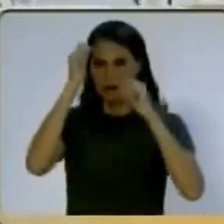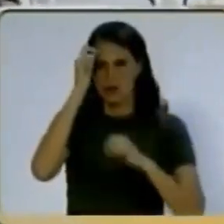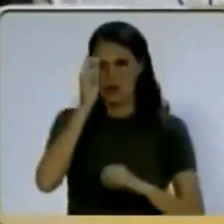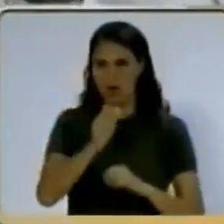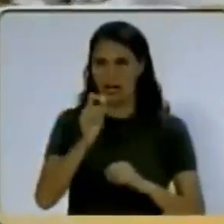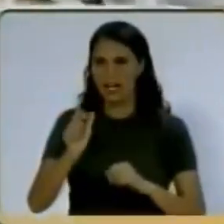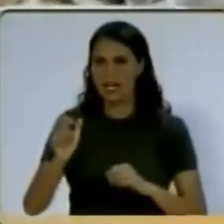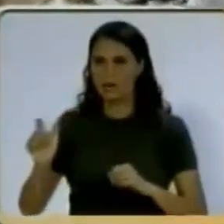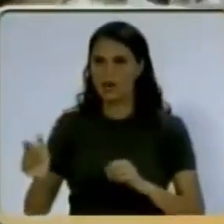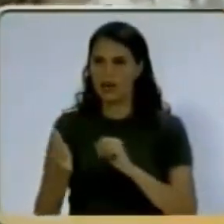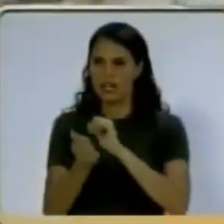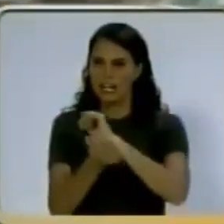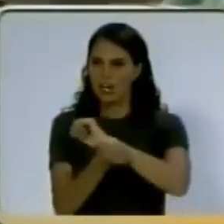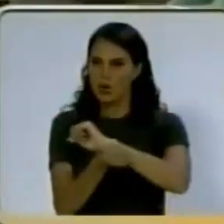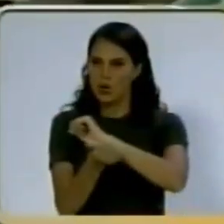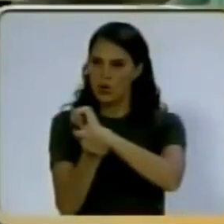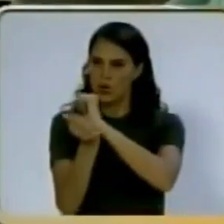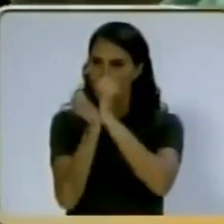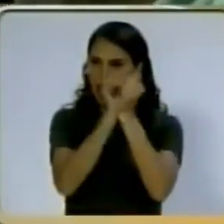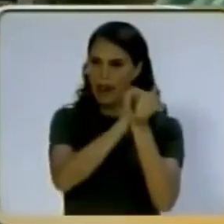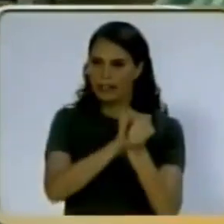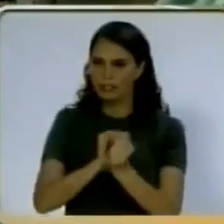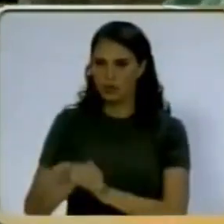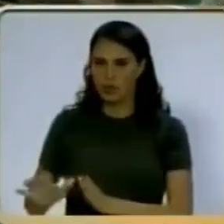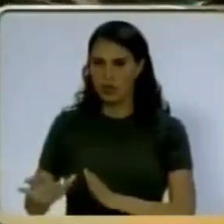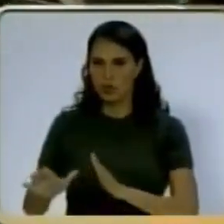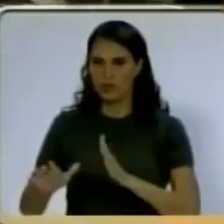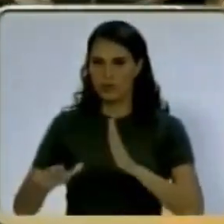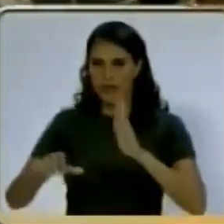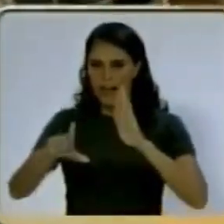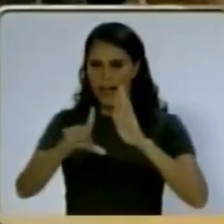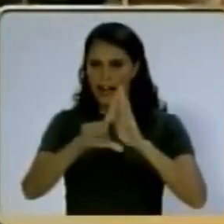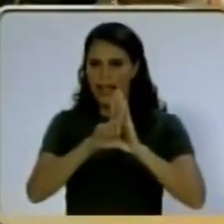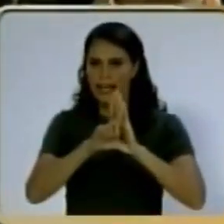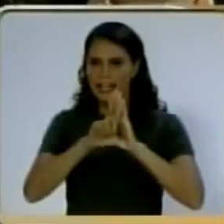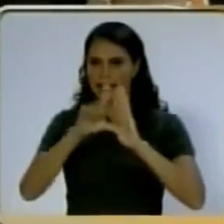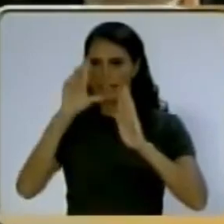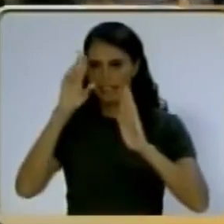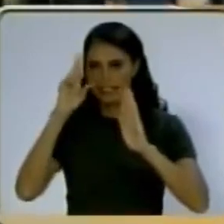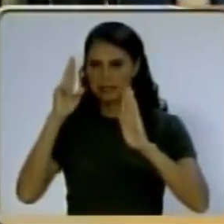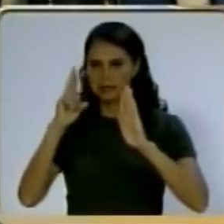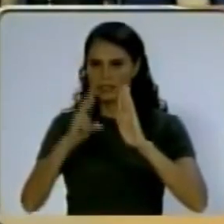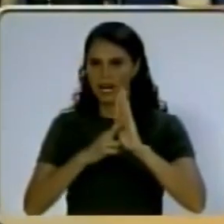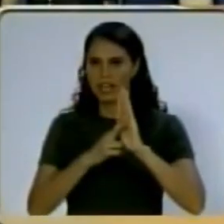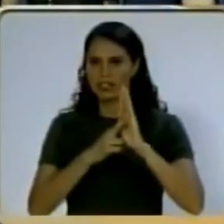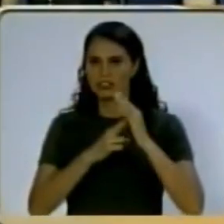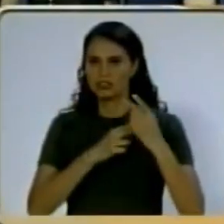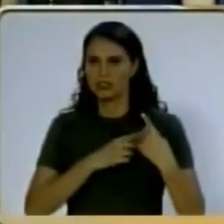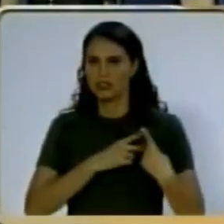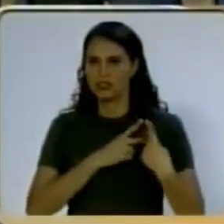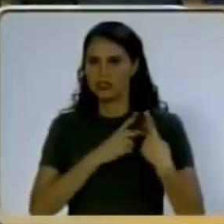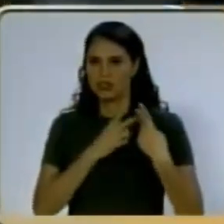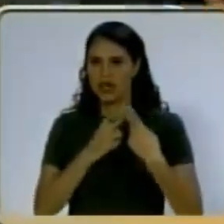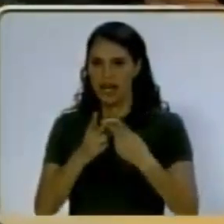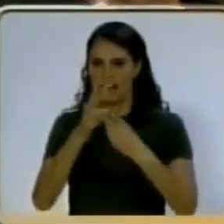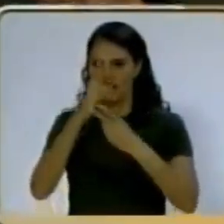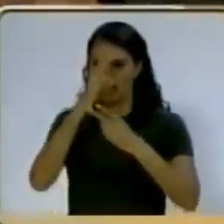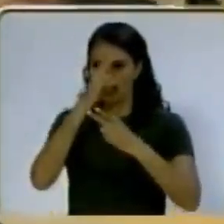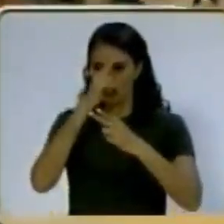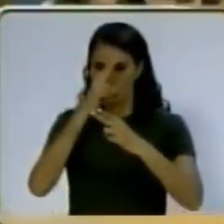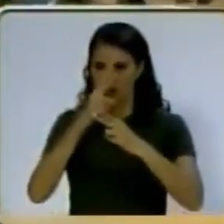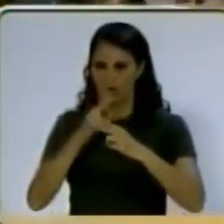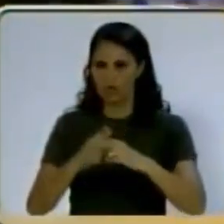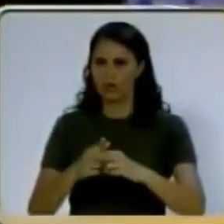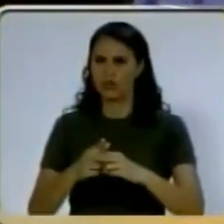al bravo pueblo que en tu corazón, la ley respetando la